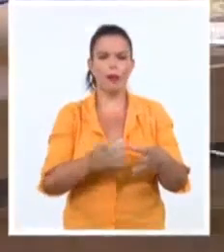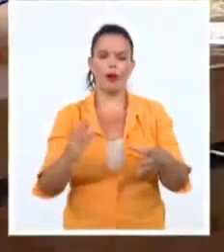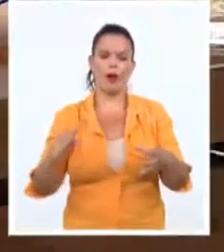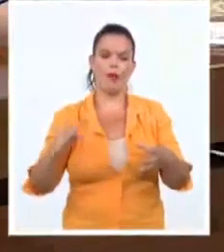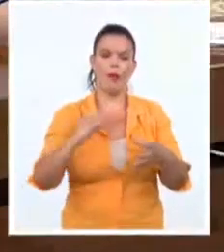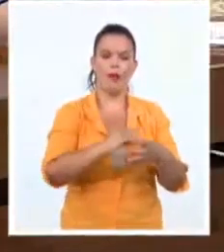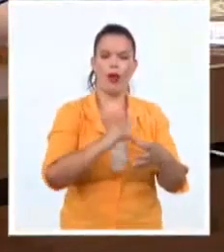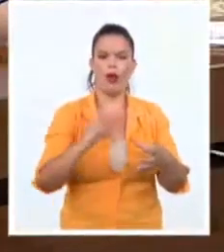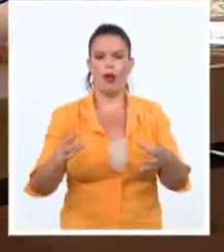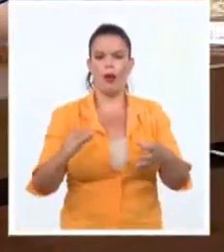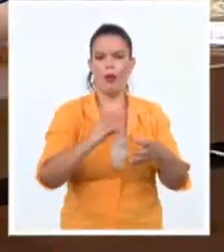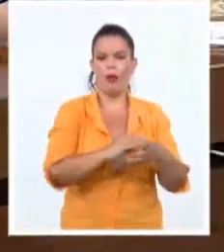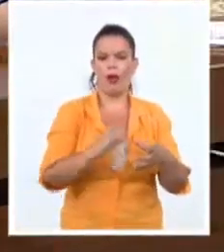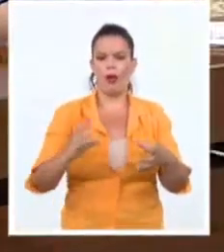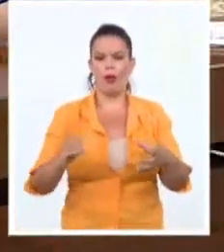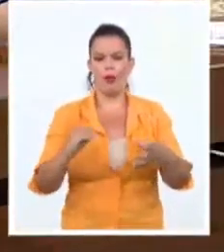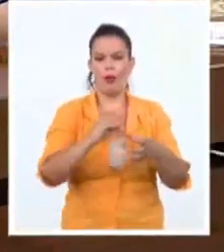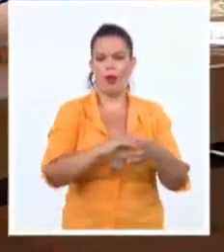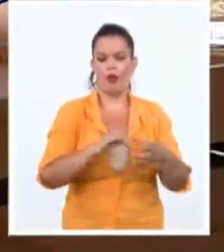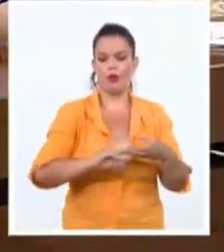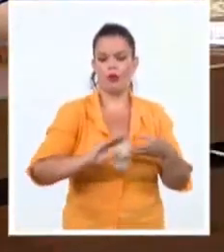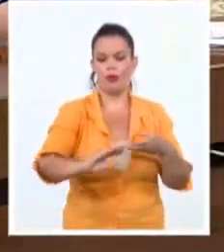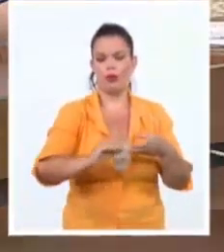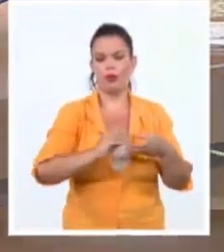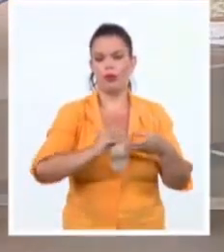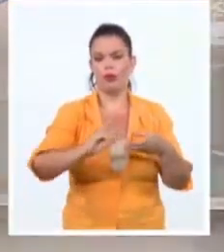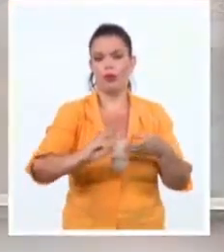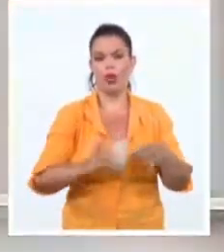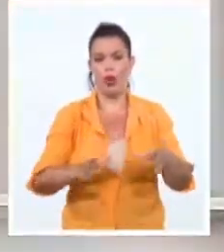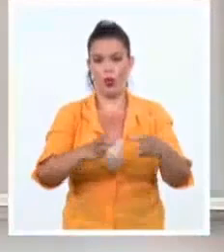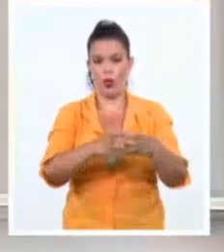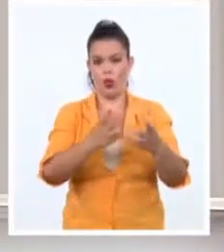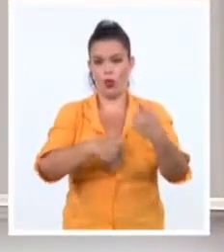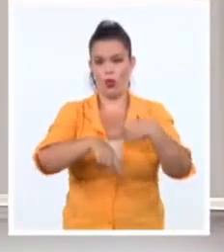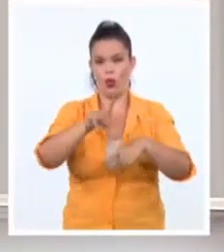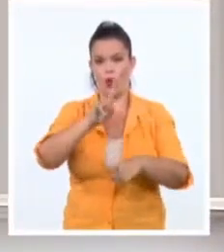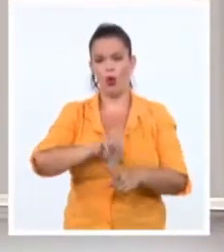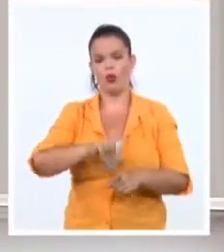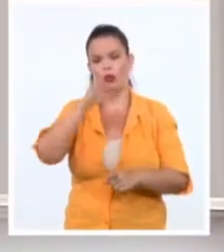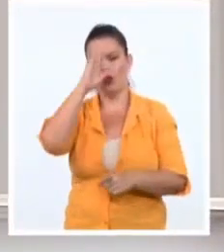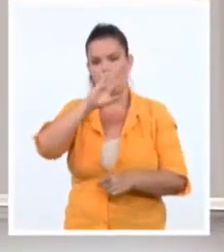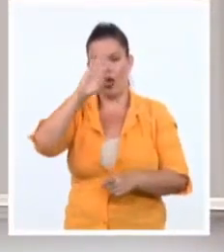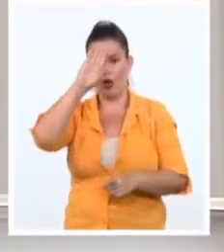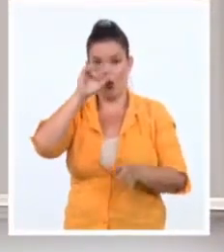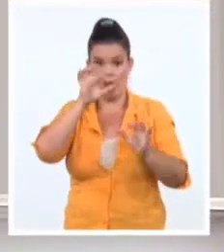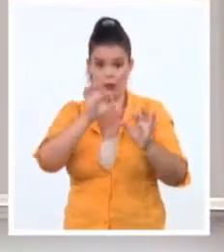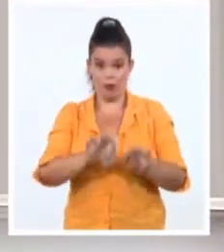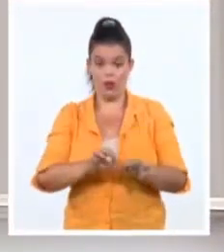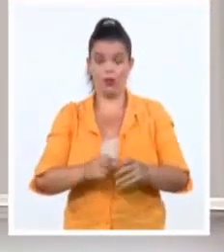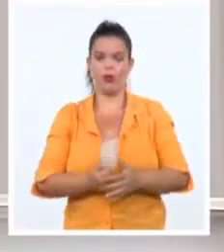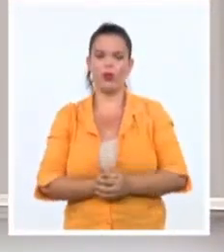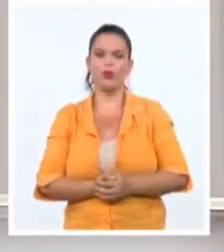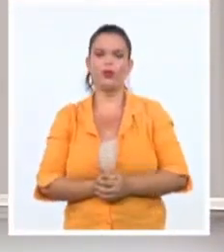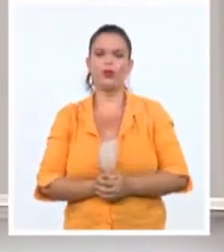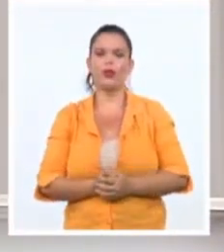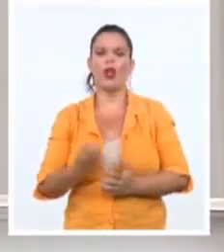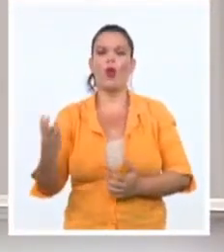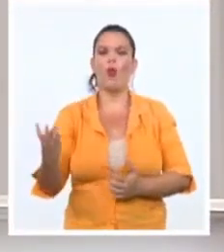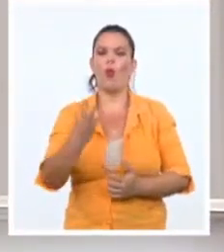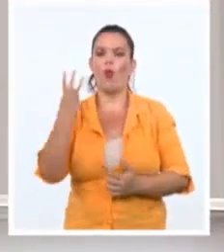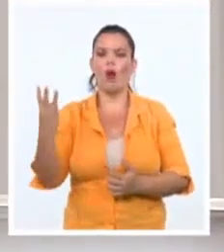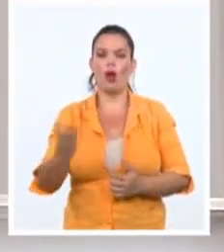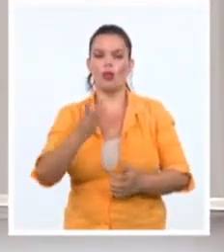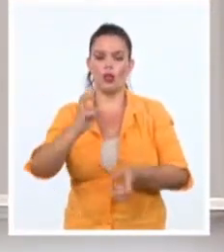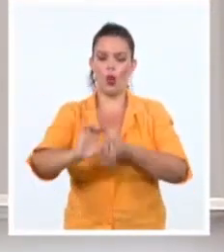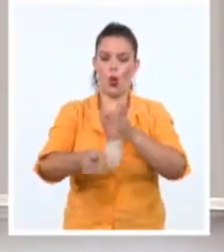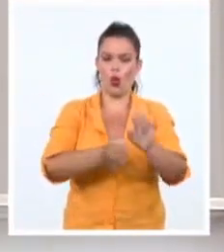financiamiento a politiqueros, a mercenarios, que viven al amparo del generoso derrame de Washington, más allá de Cuba y de